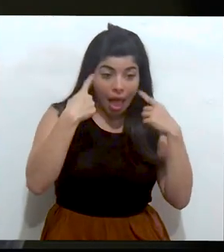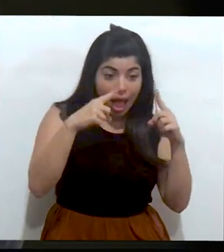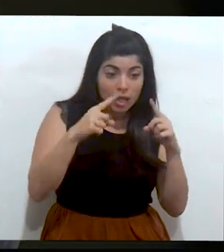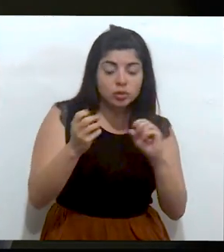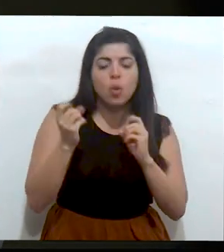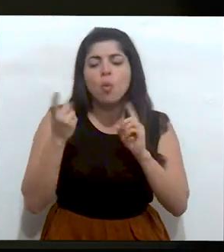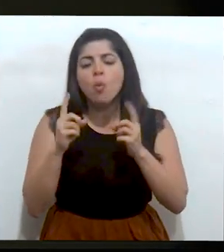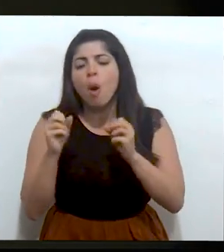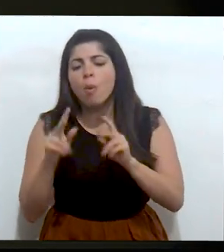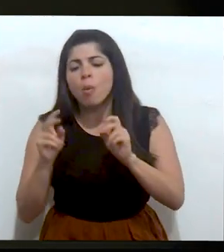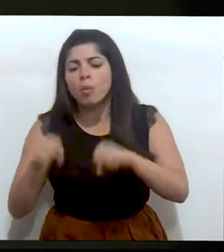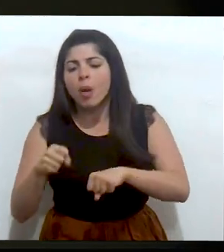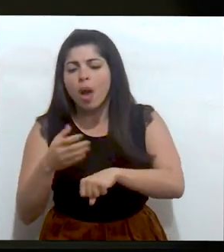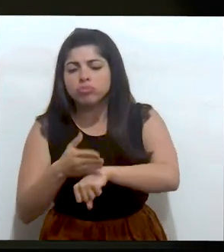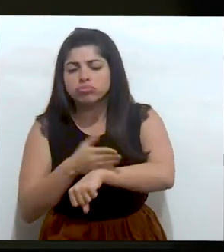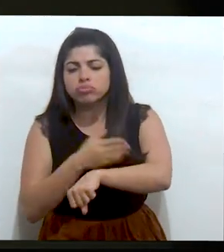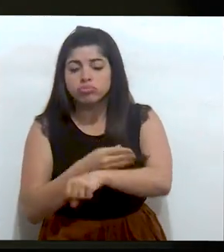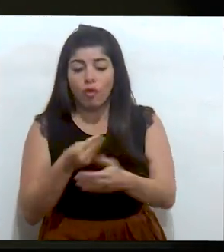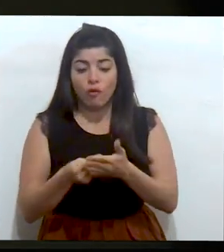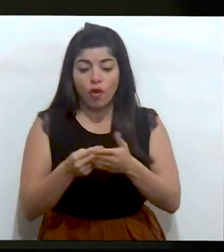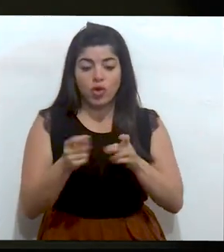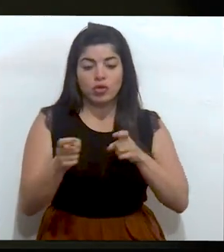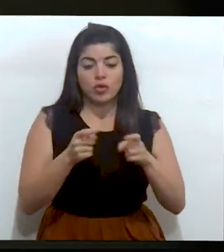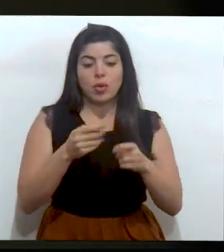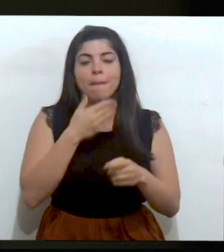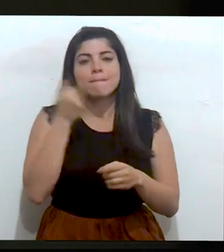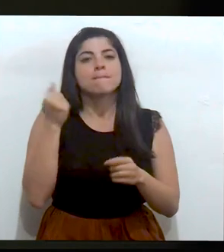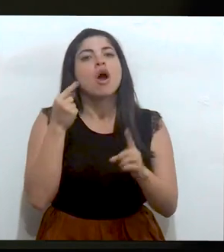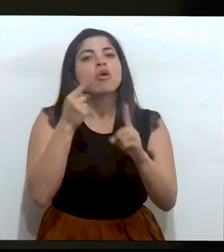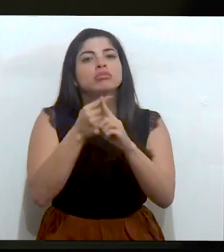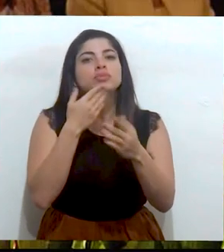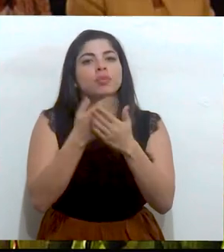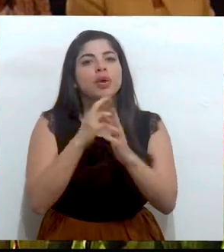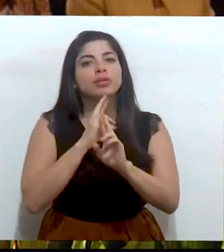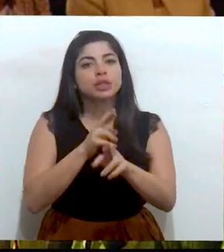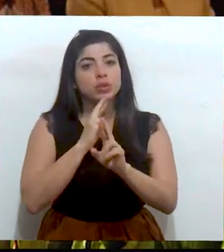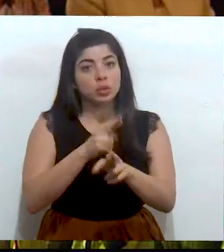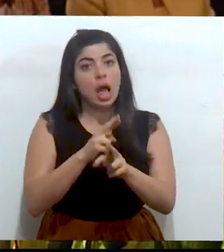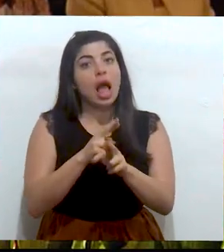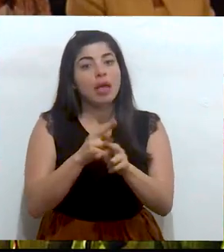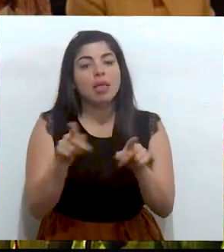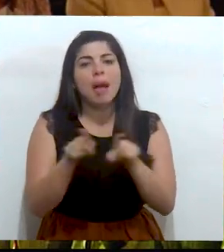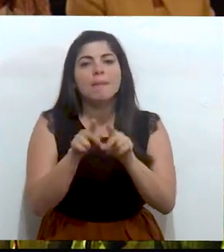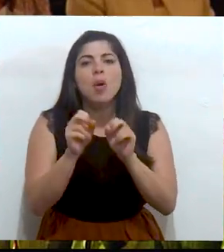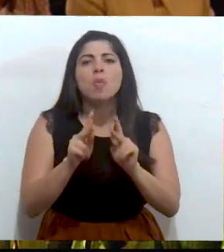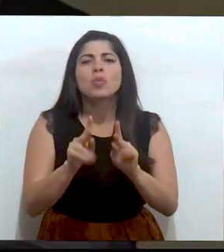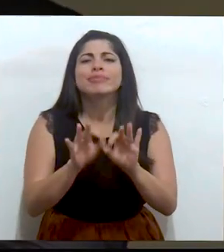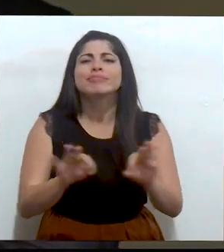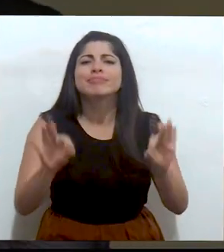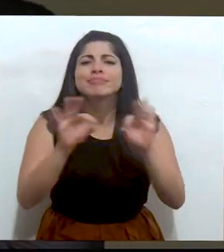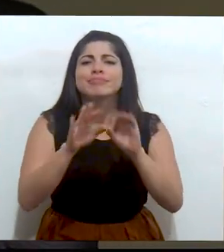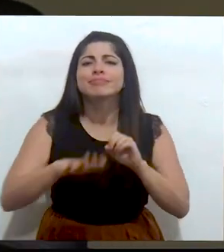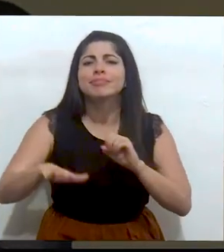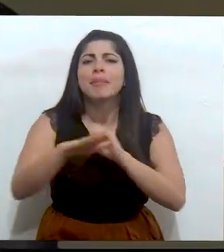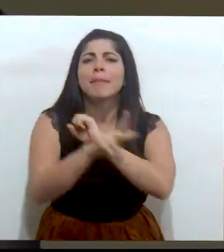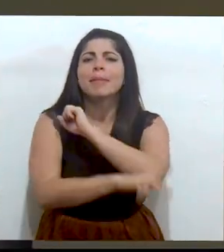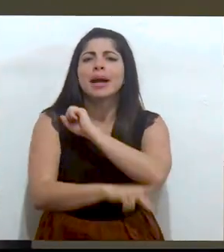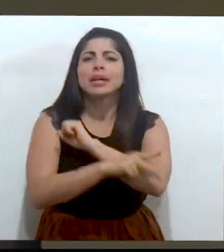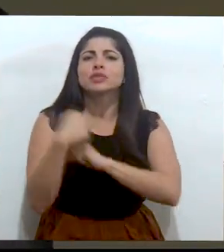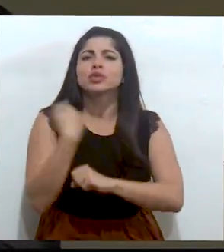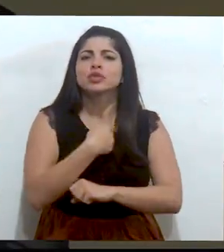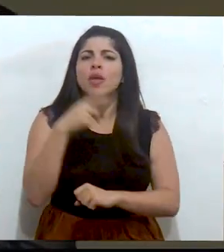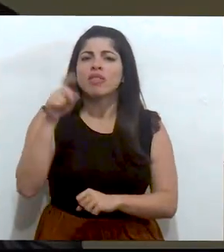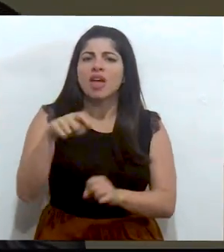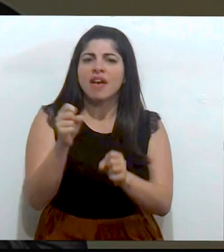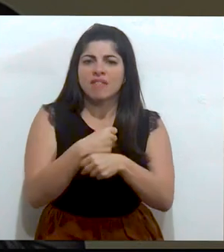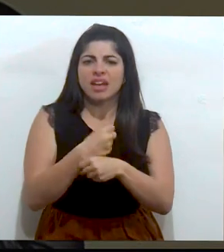las oportunidades de mejora y orientar los recursos de una manera más eficiente y efectiva. Además, posibilita algo que es clave que como país tenemos que hacer,